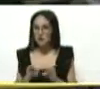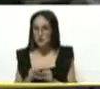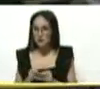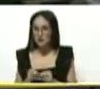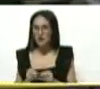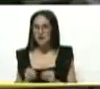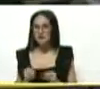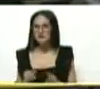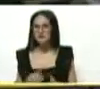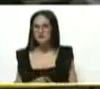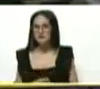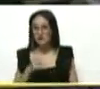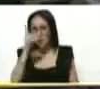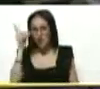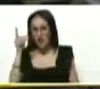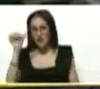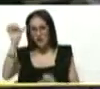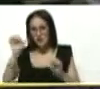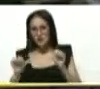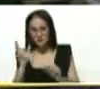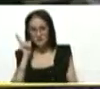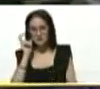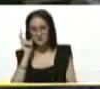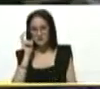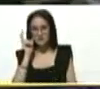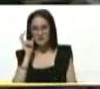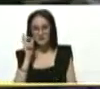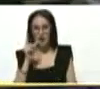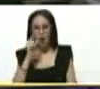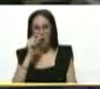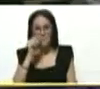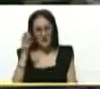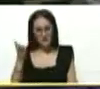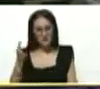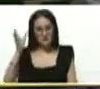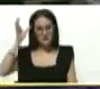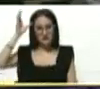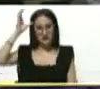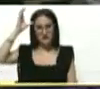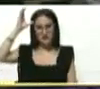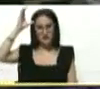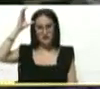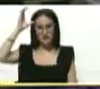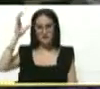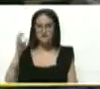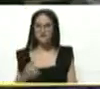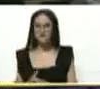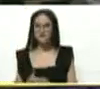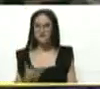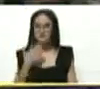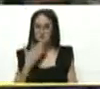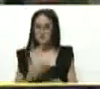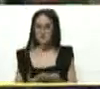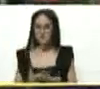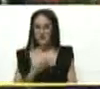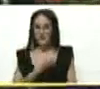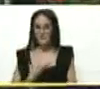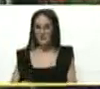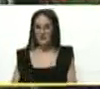Diosdado Cabello Rondón. Vamos a escucharlo. Una mente sabia. Un hombre sabio. Gracias, compañero presidente.